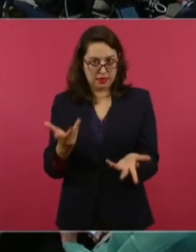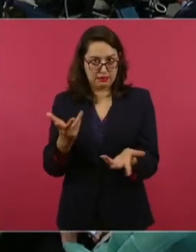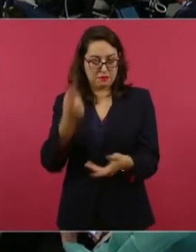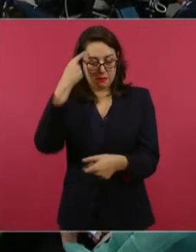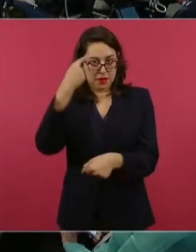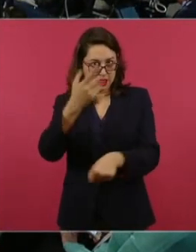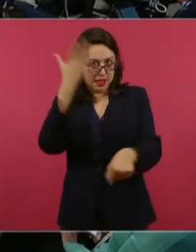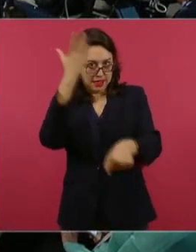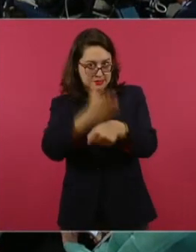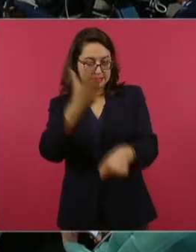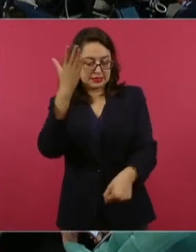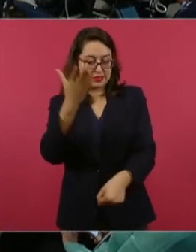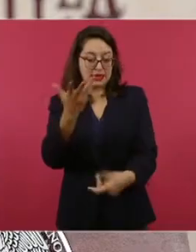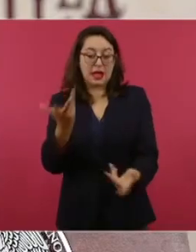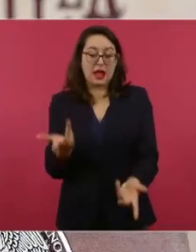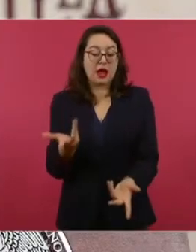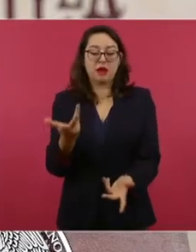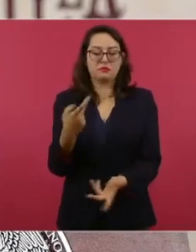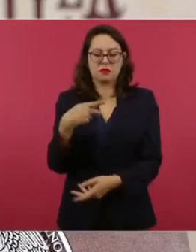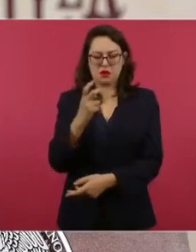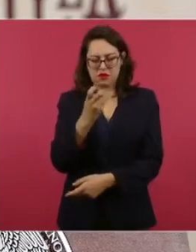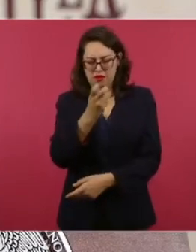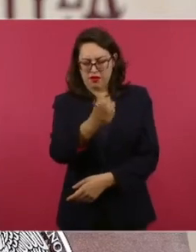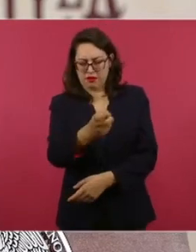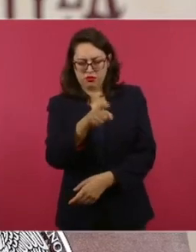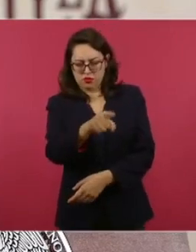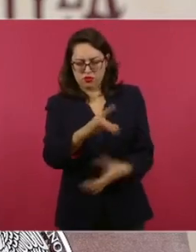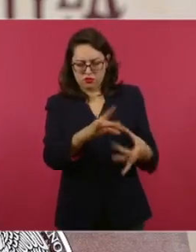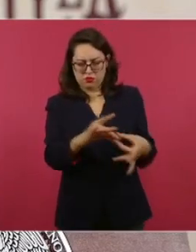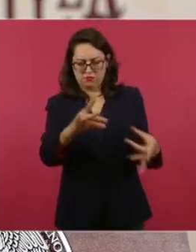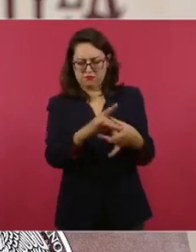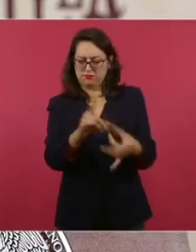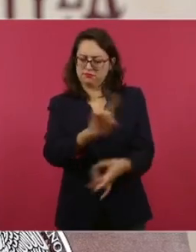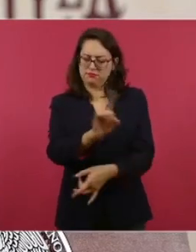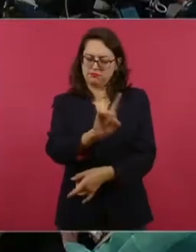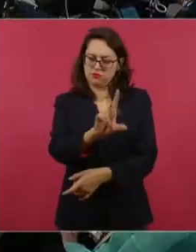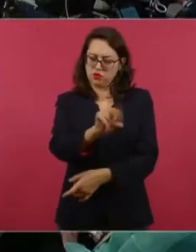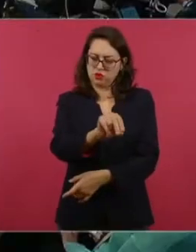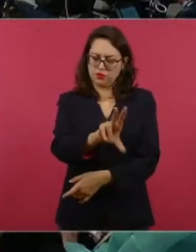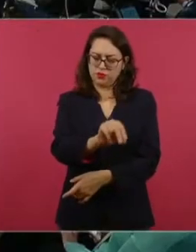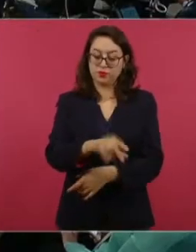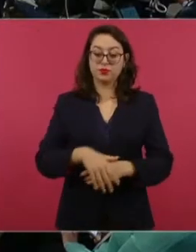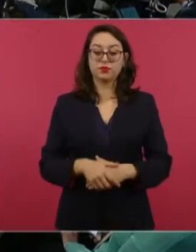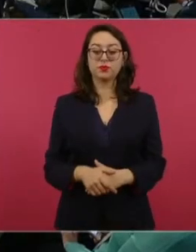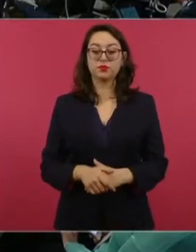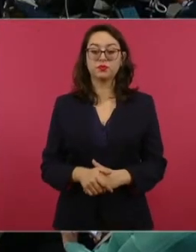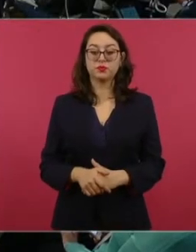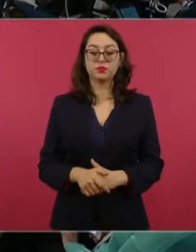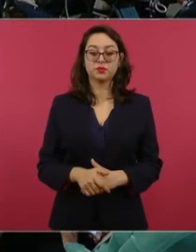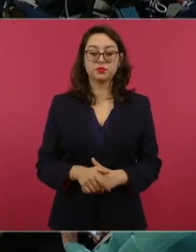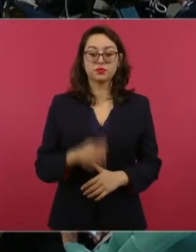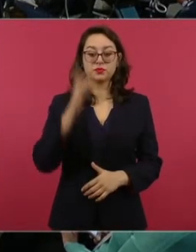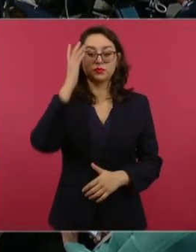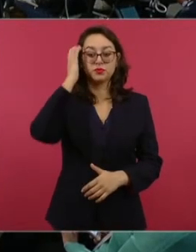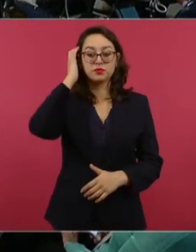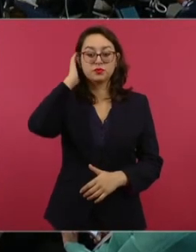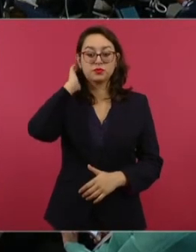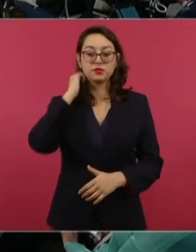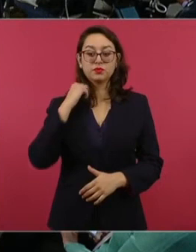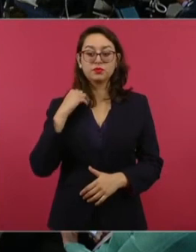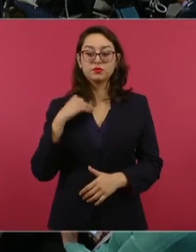del dron en combinación con el artefacto explosivo. ¿Qué si hay en el terreno estos drones,